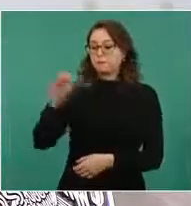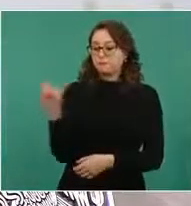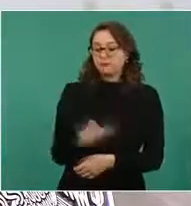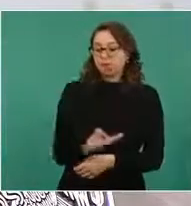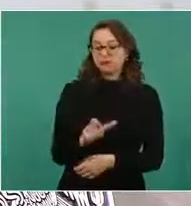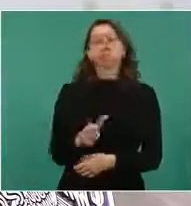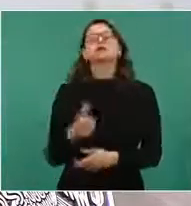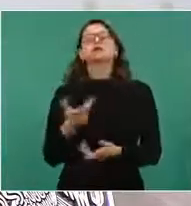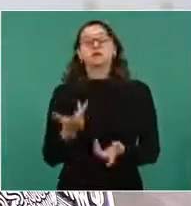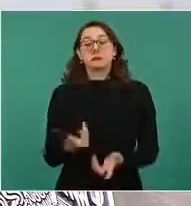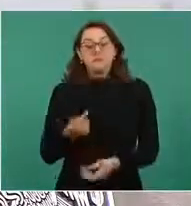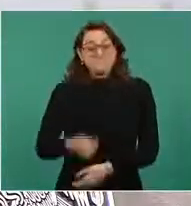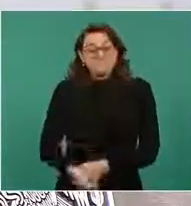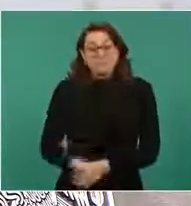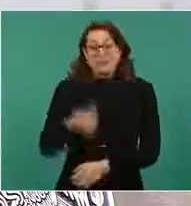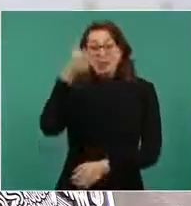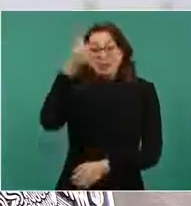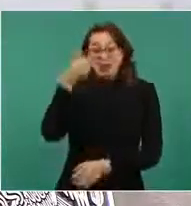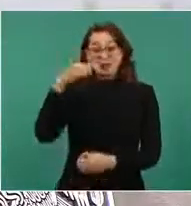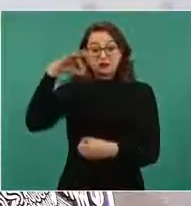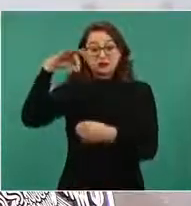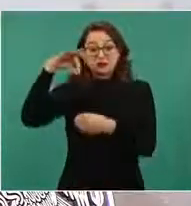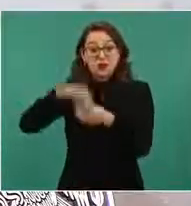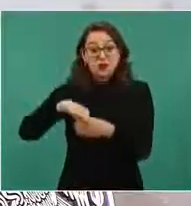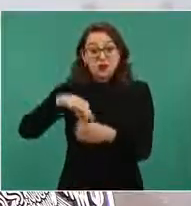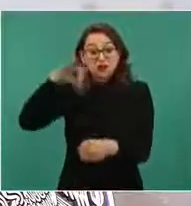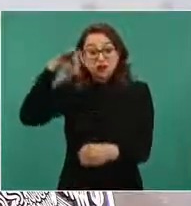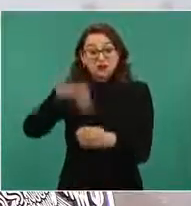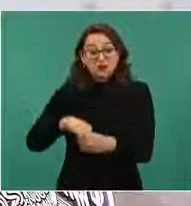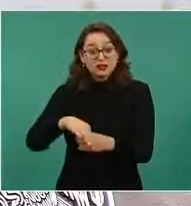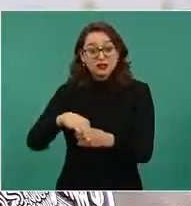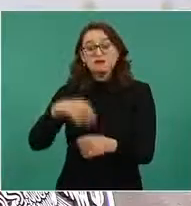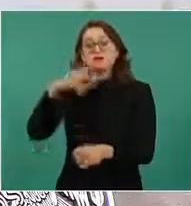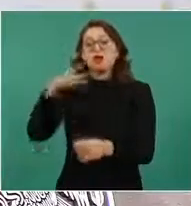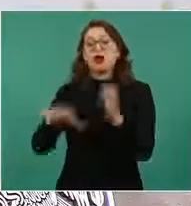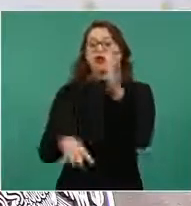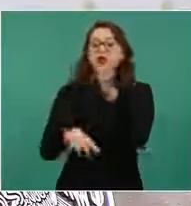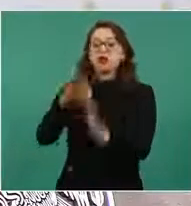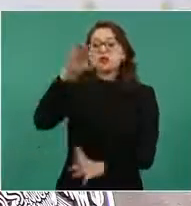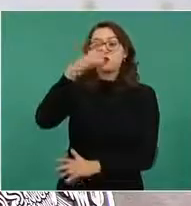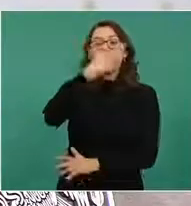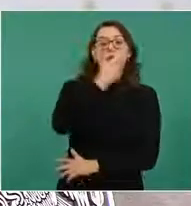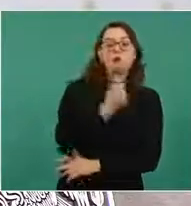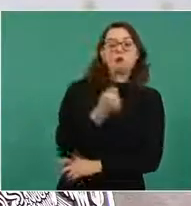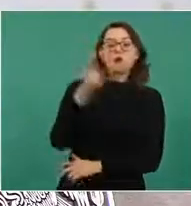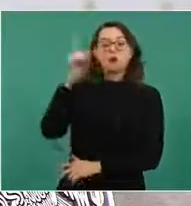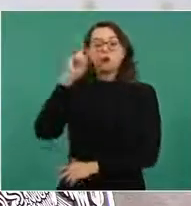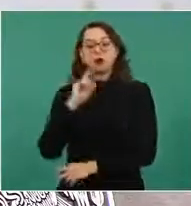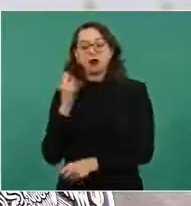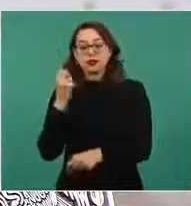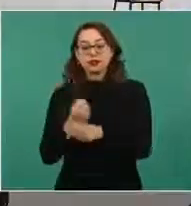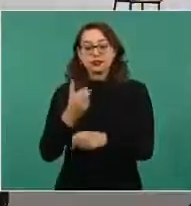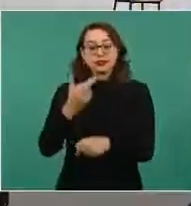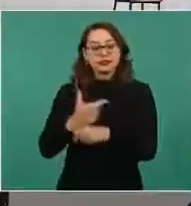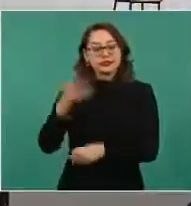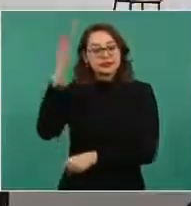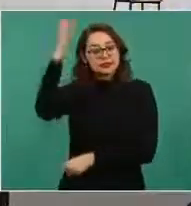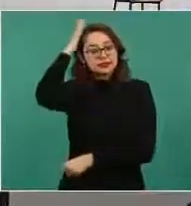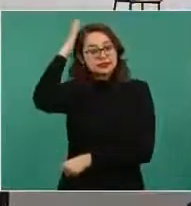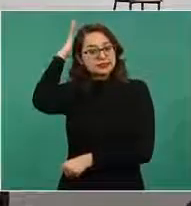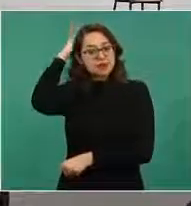Mexicana van a elegir a su secretaria o secretario general conforme a esta nueva